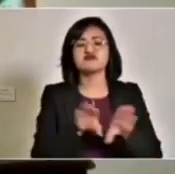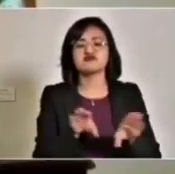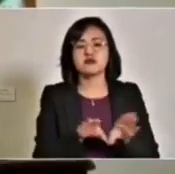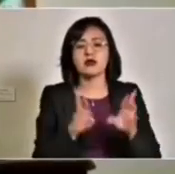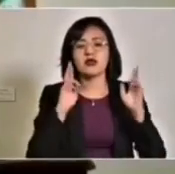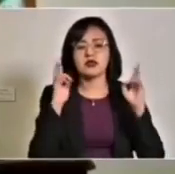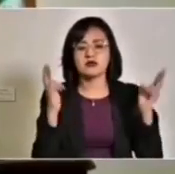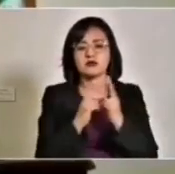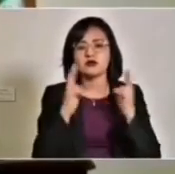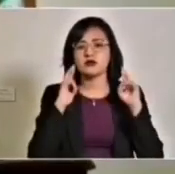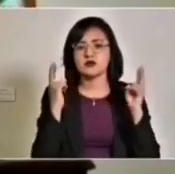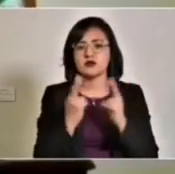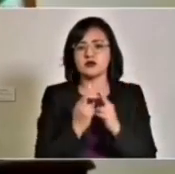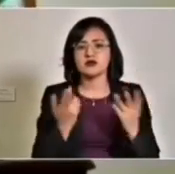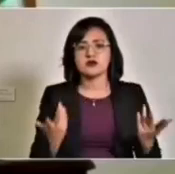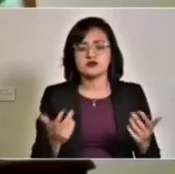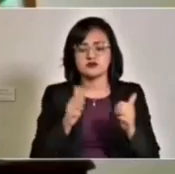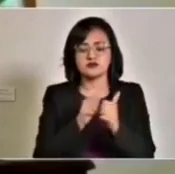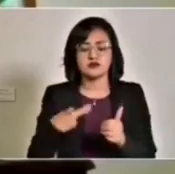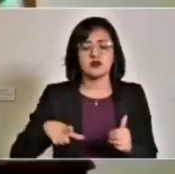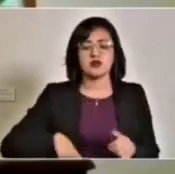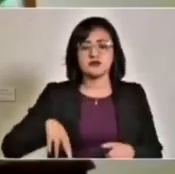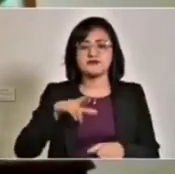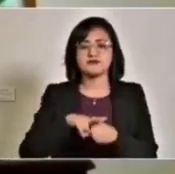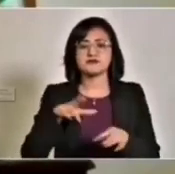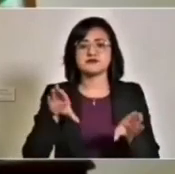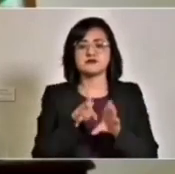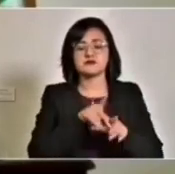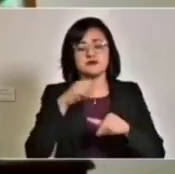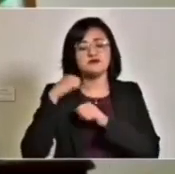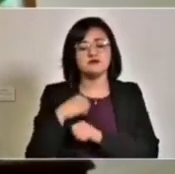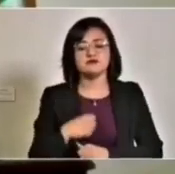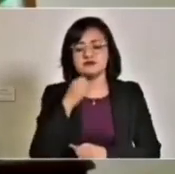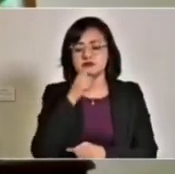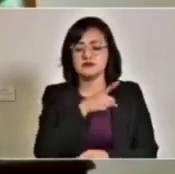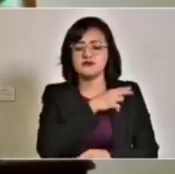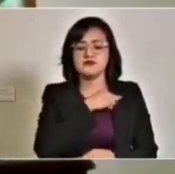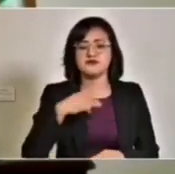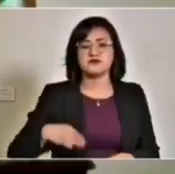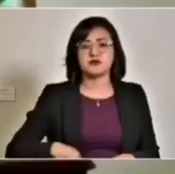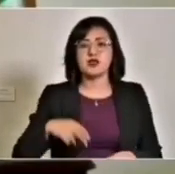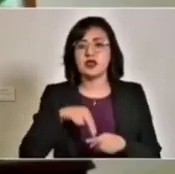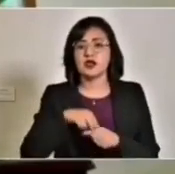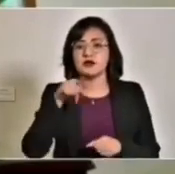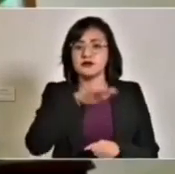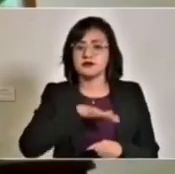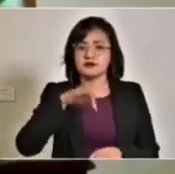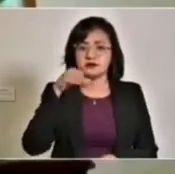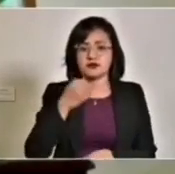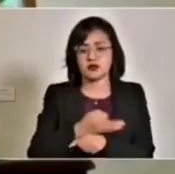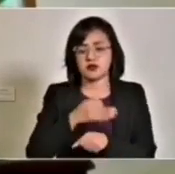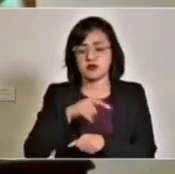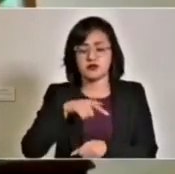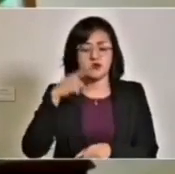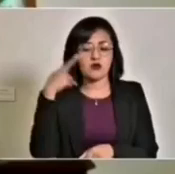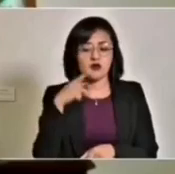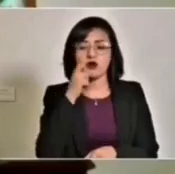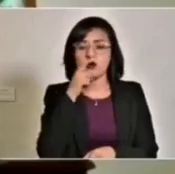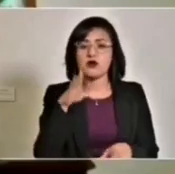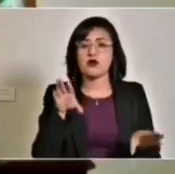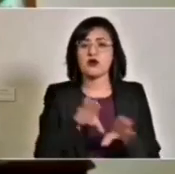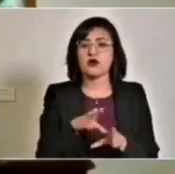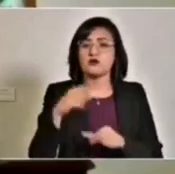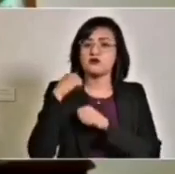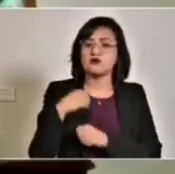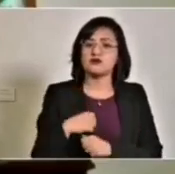reuniones que instruyó el gobernador, tanto con las autoridades municipales de la capital, como también con las